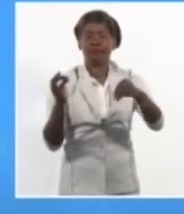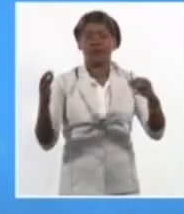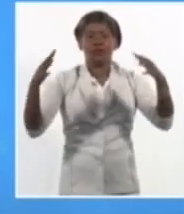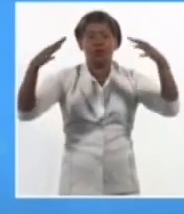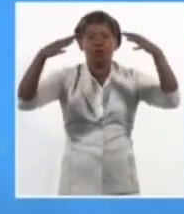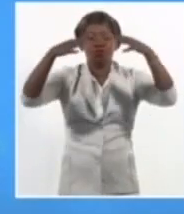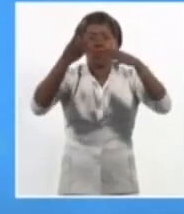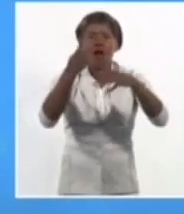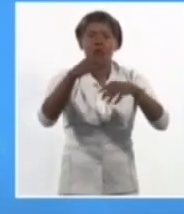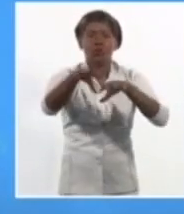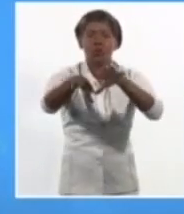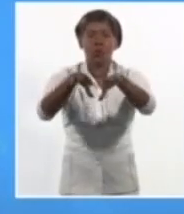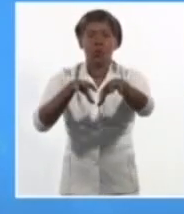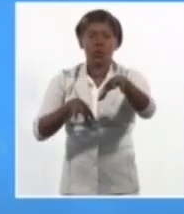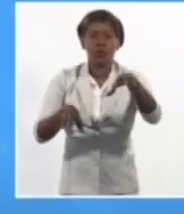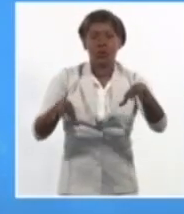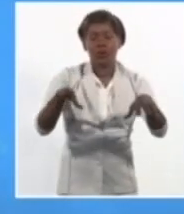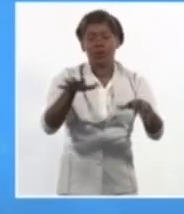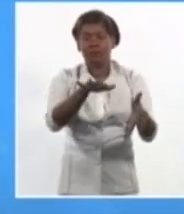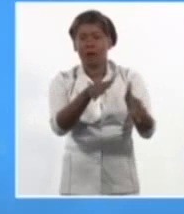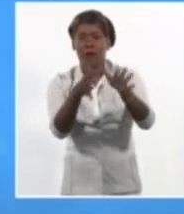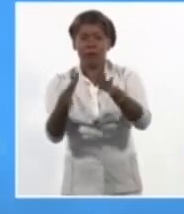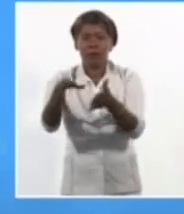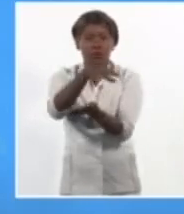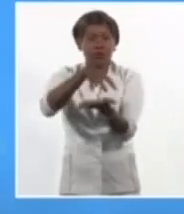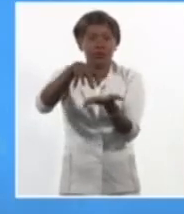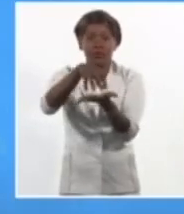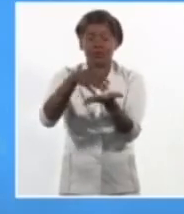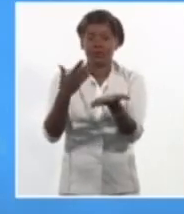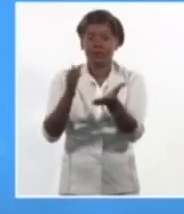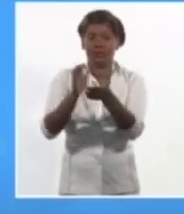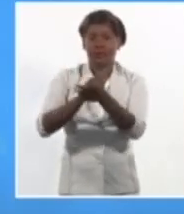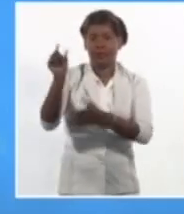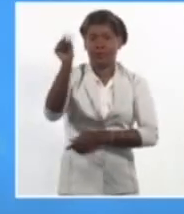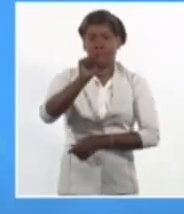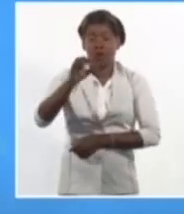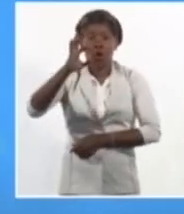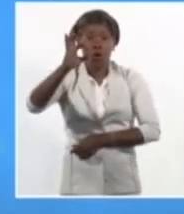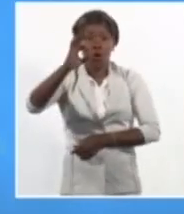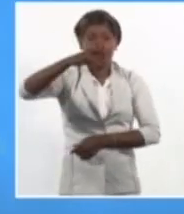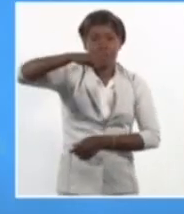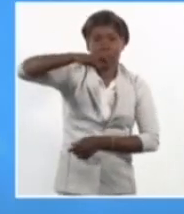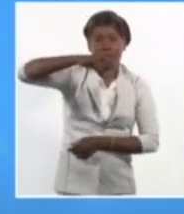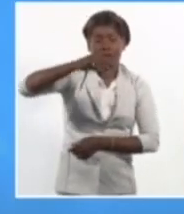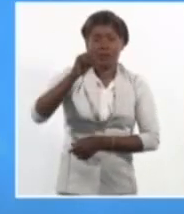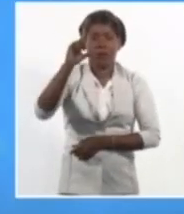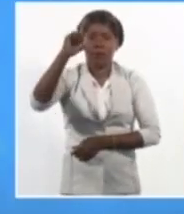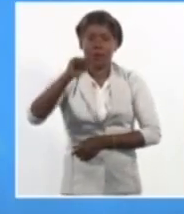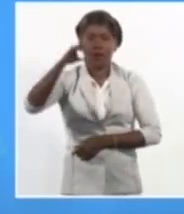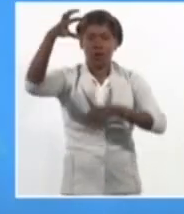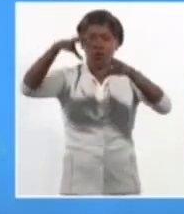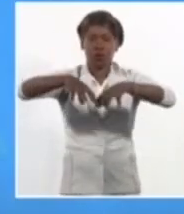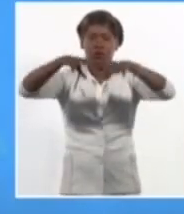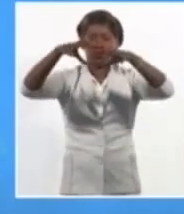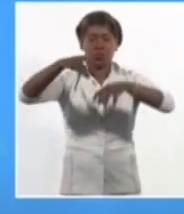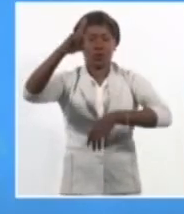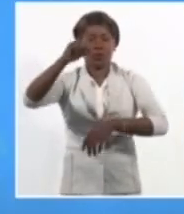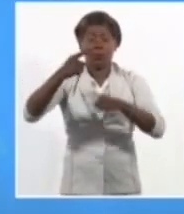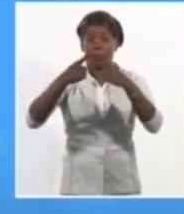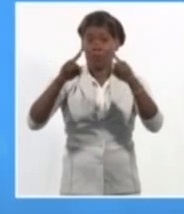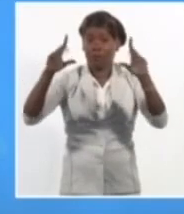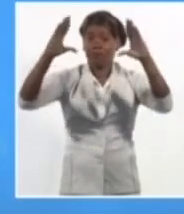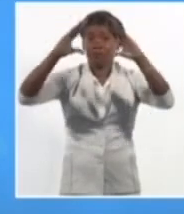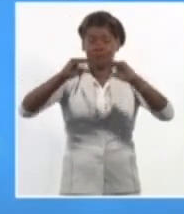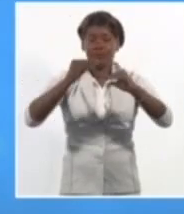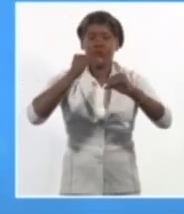nublarse en algunas localidades principalmente en el interior de Mayaveque y de Pinal del Río pero con pocas precipitaciones. De igual manera por la noche va a